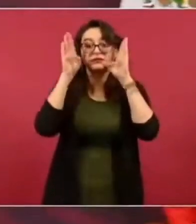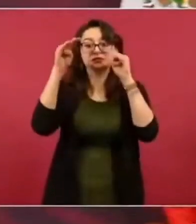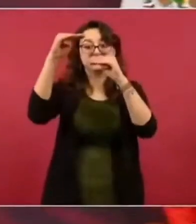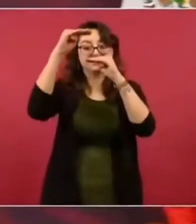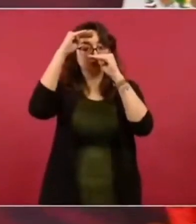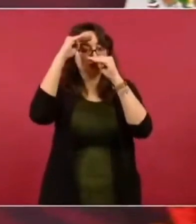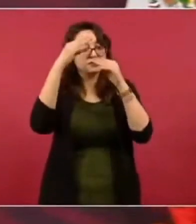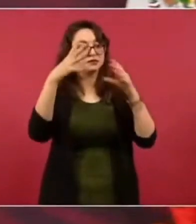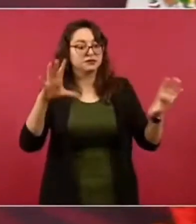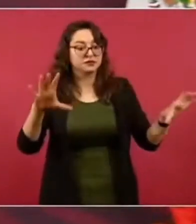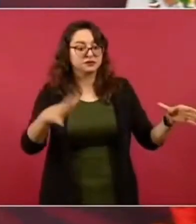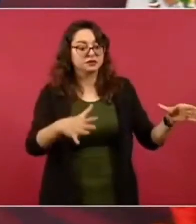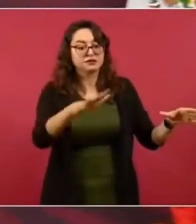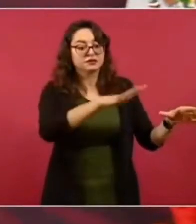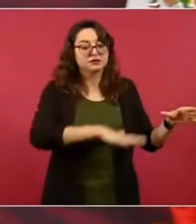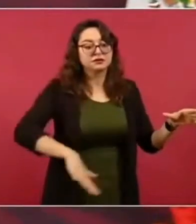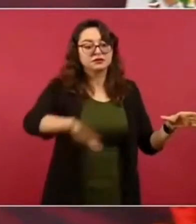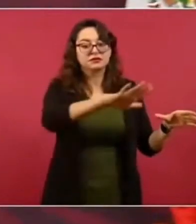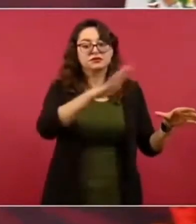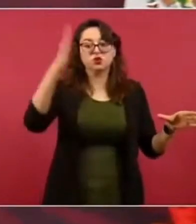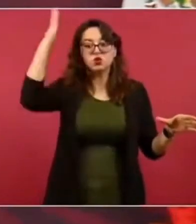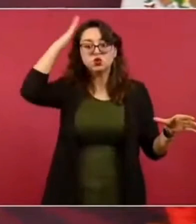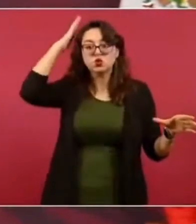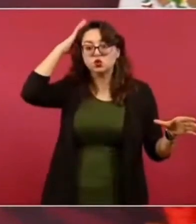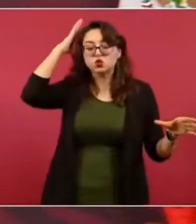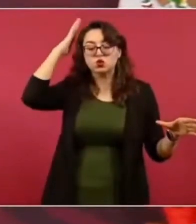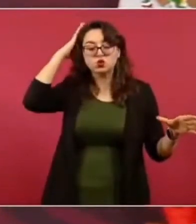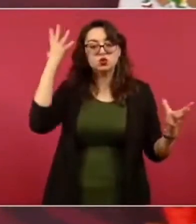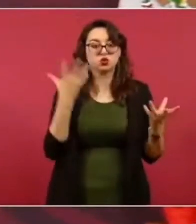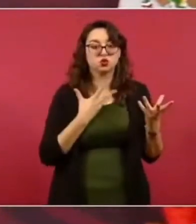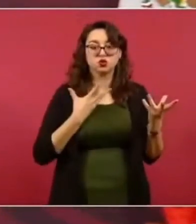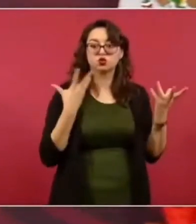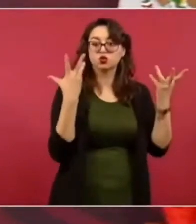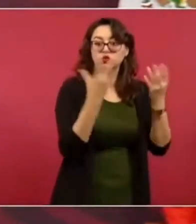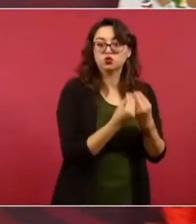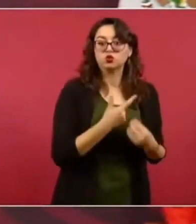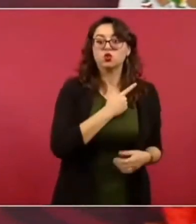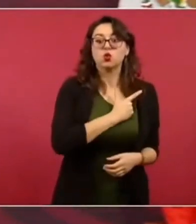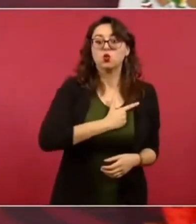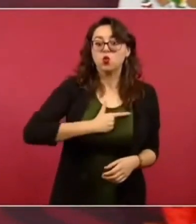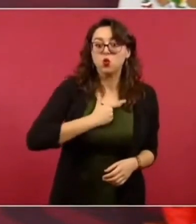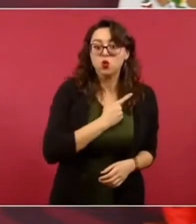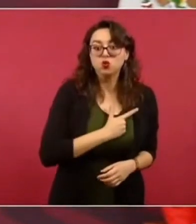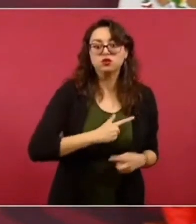moral de todo un sector de clase media.